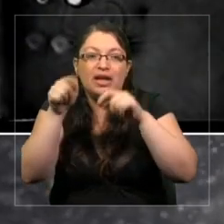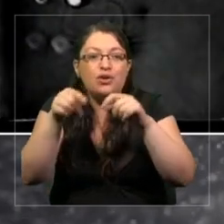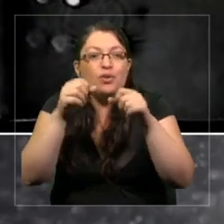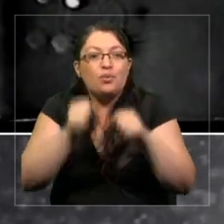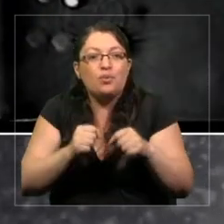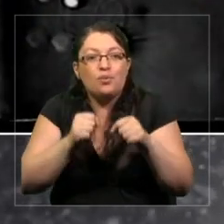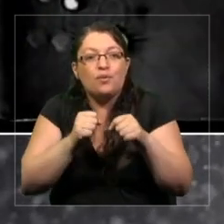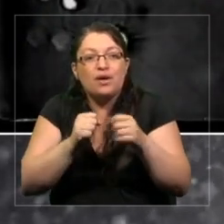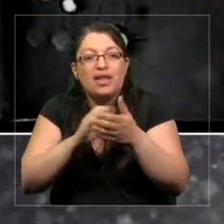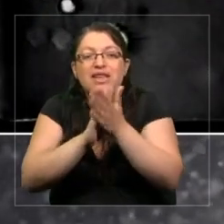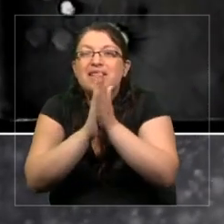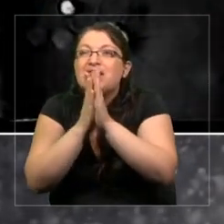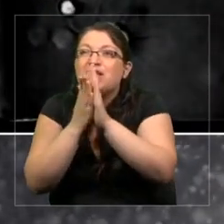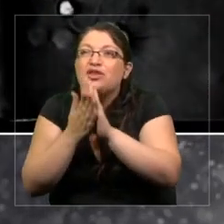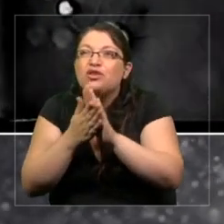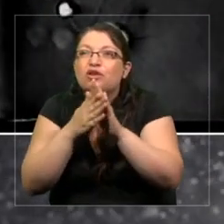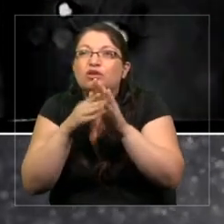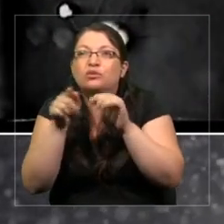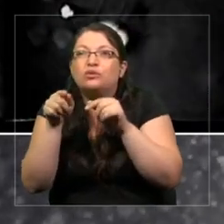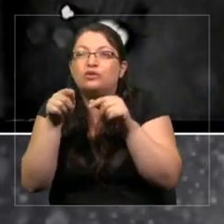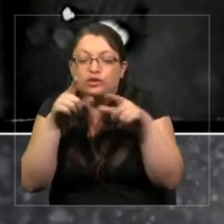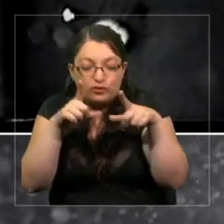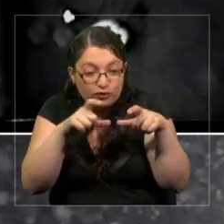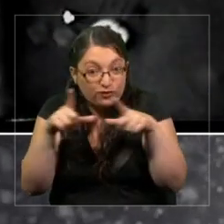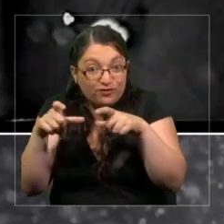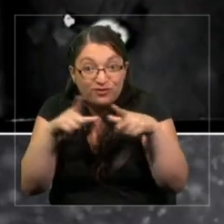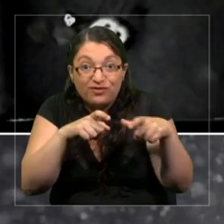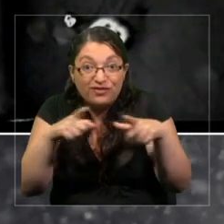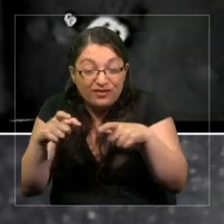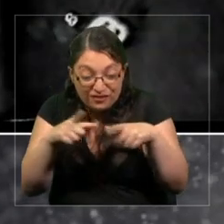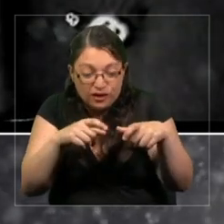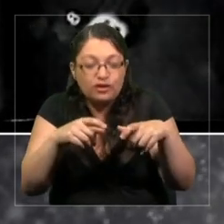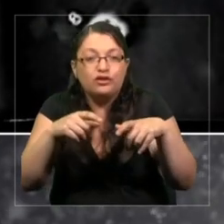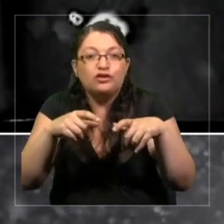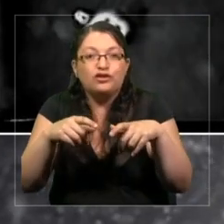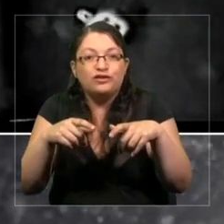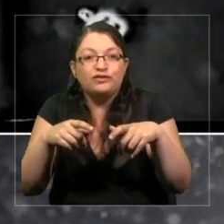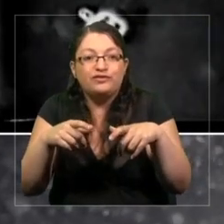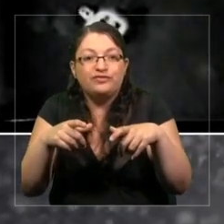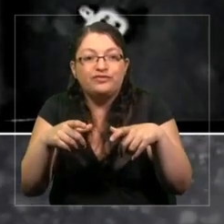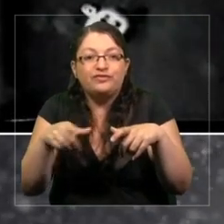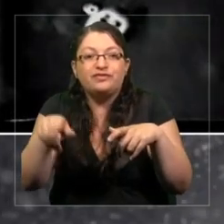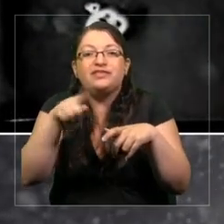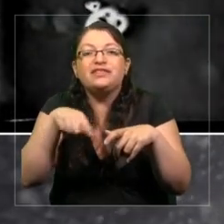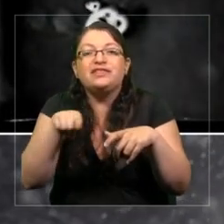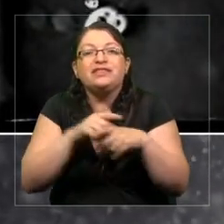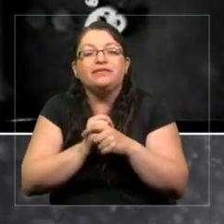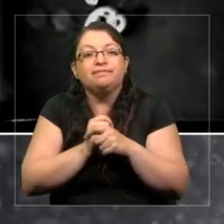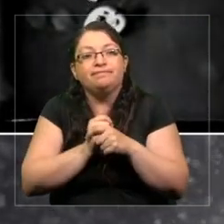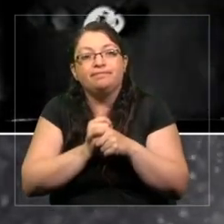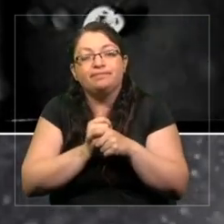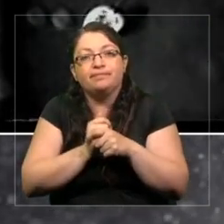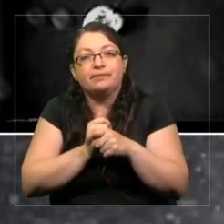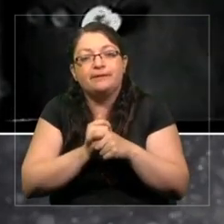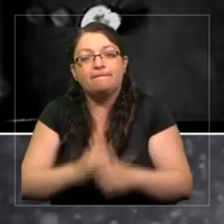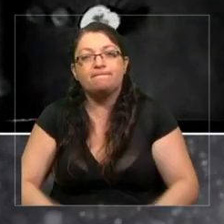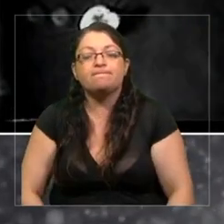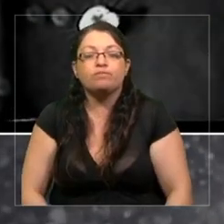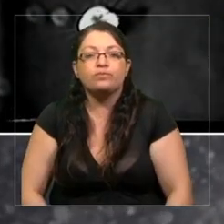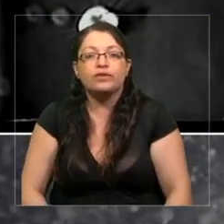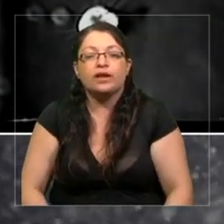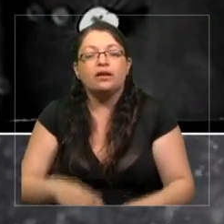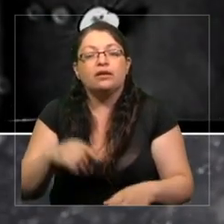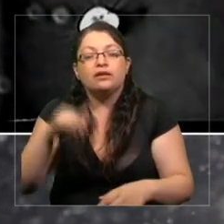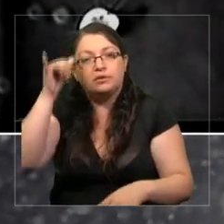capturas y cazar. Ellos no solamente, la fotosintesitan,